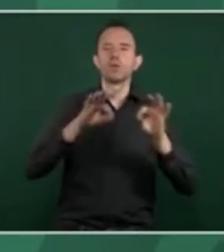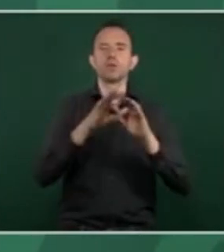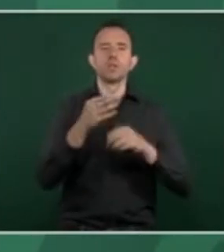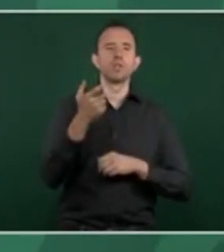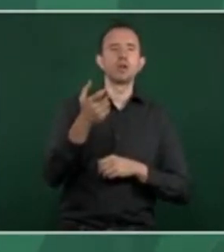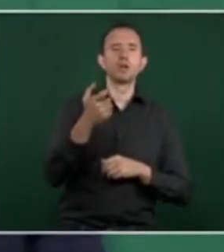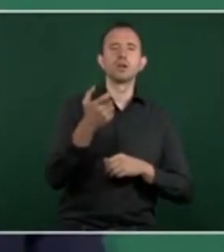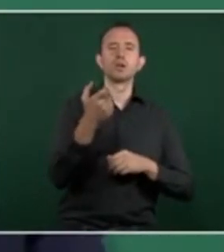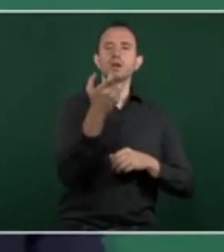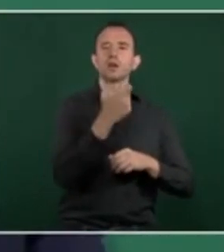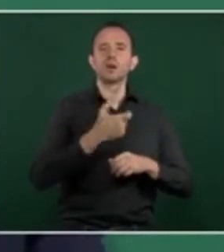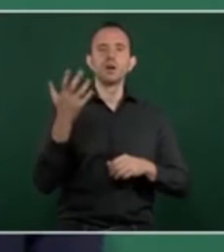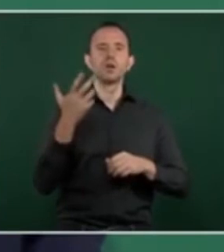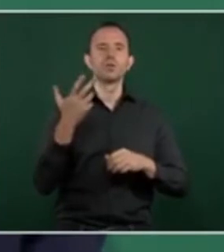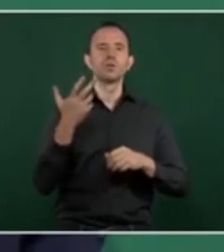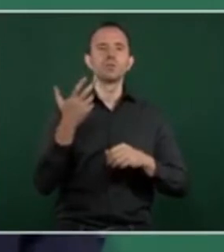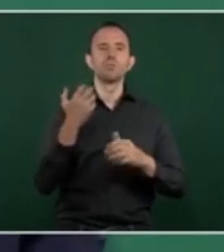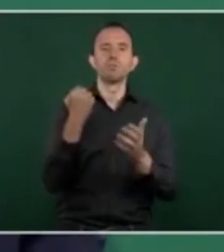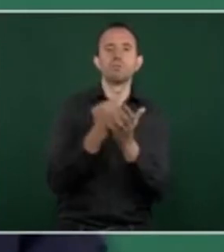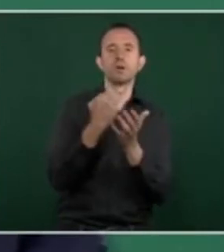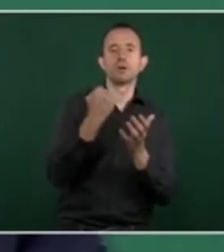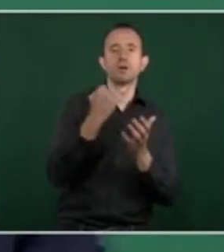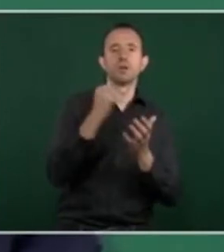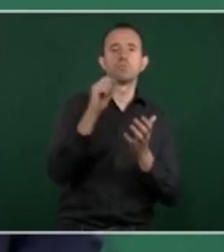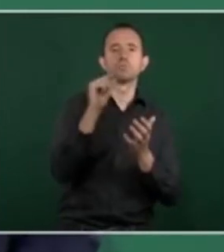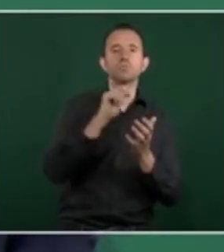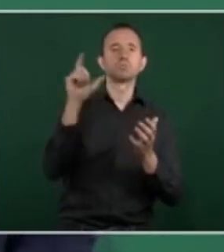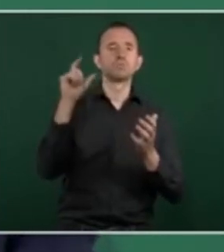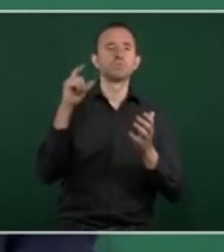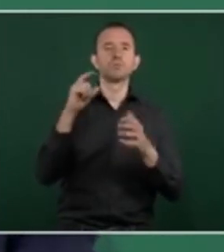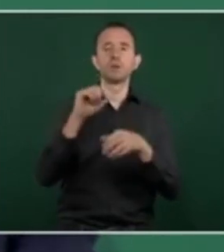el carro último modelo.